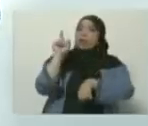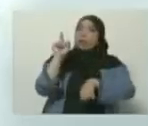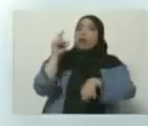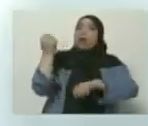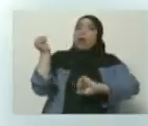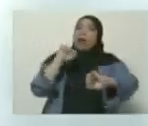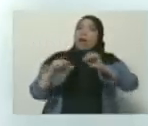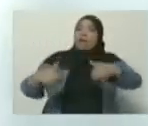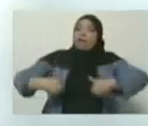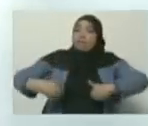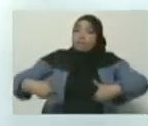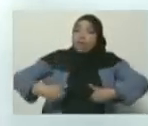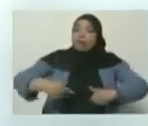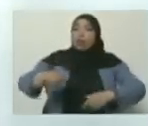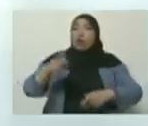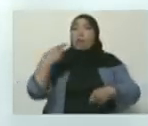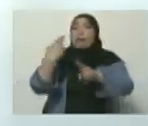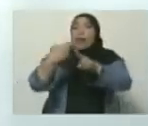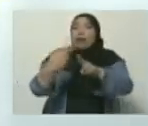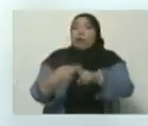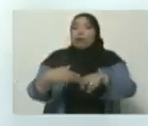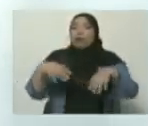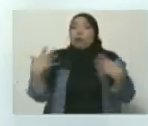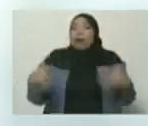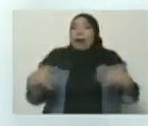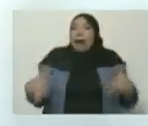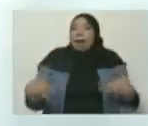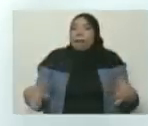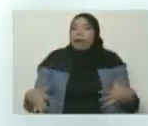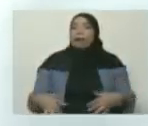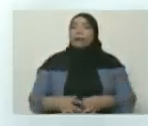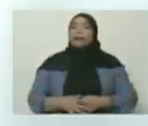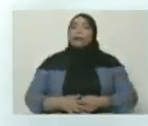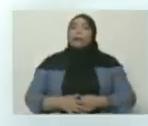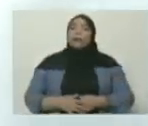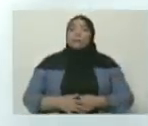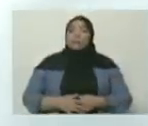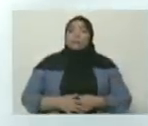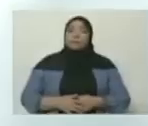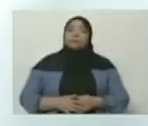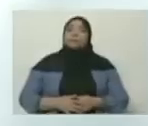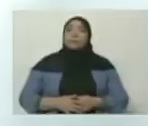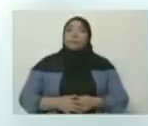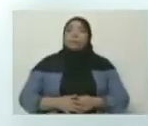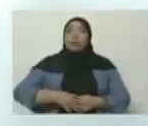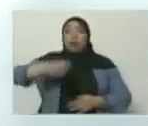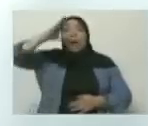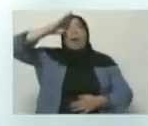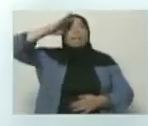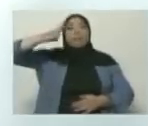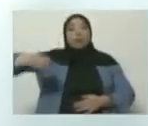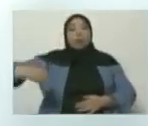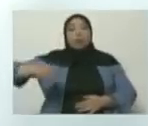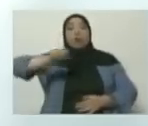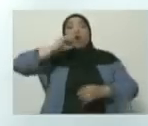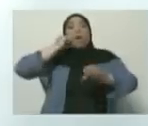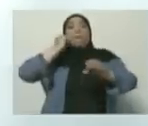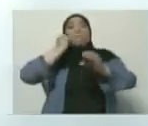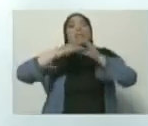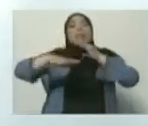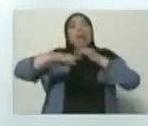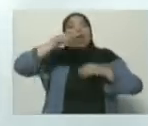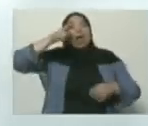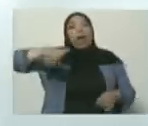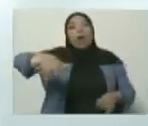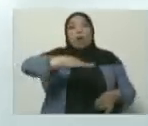haber afectaciones mayores. Así que yo quisiera pedirle al almirante en jefe que dé un mensaje a la población.